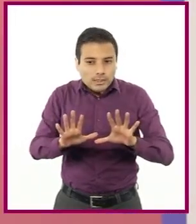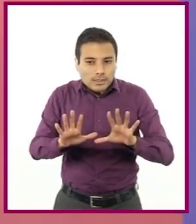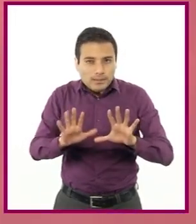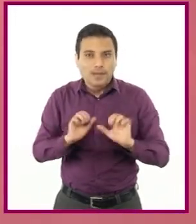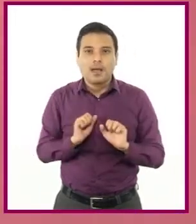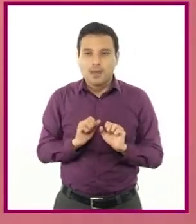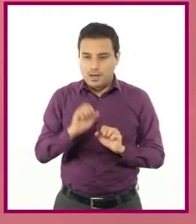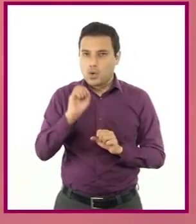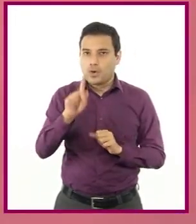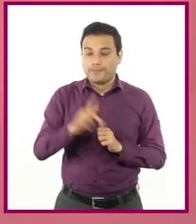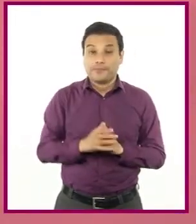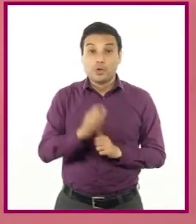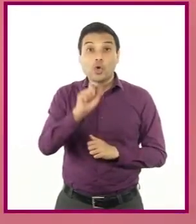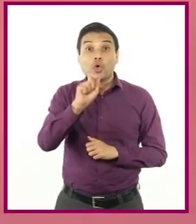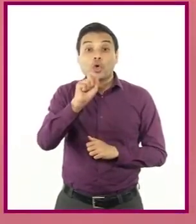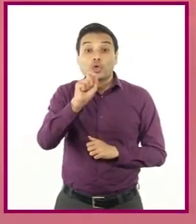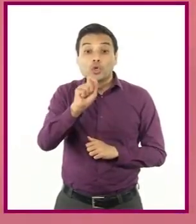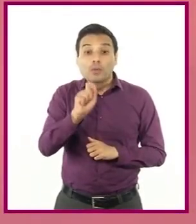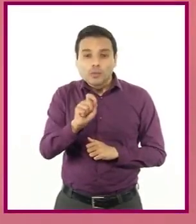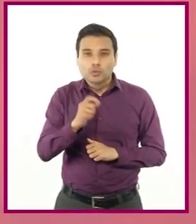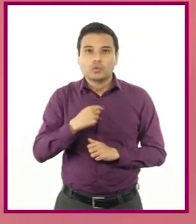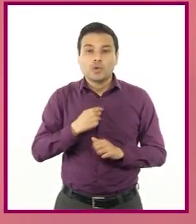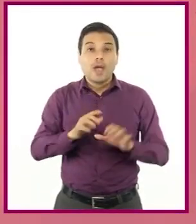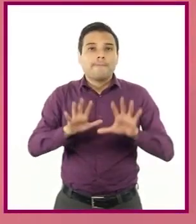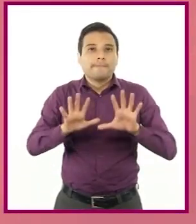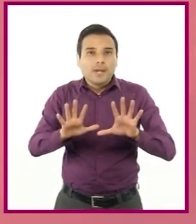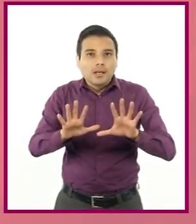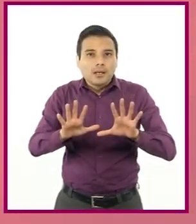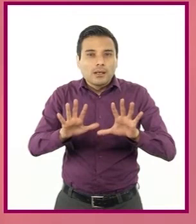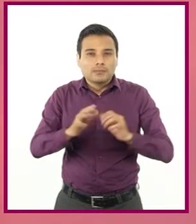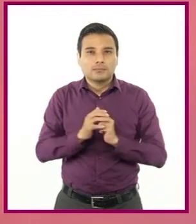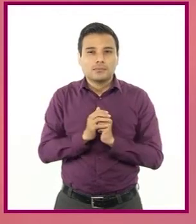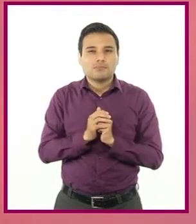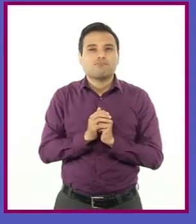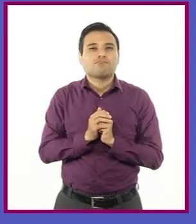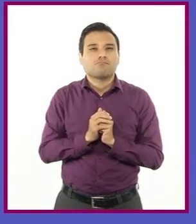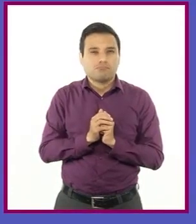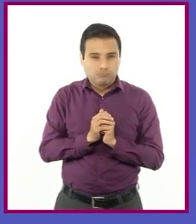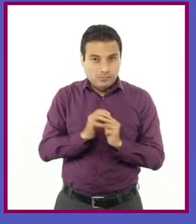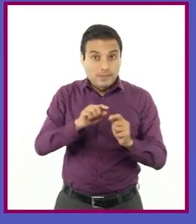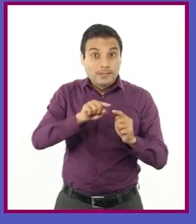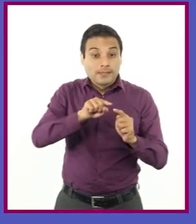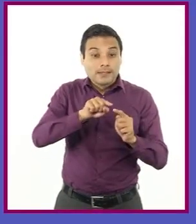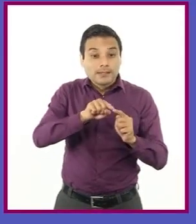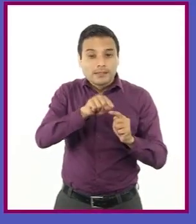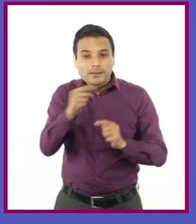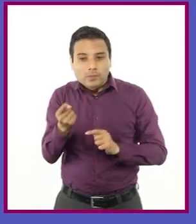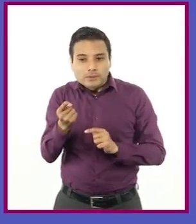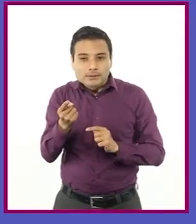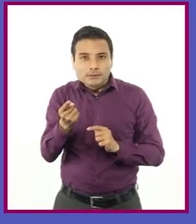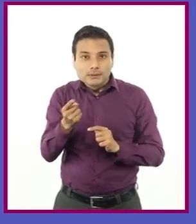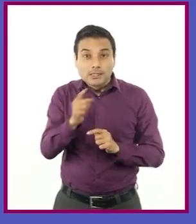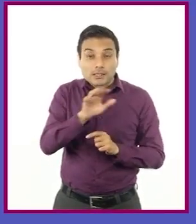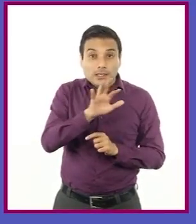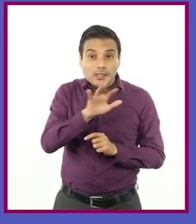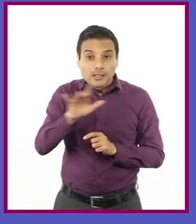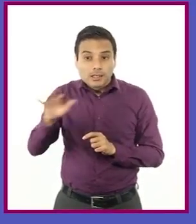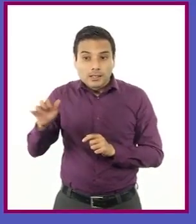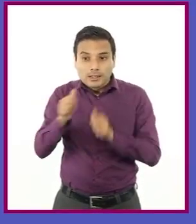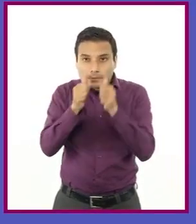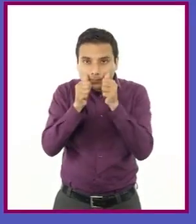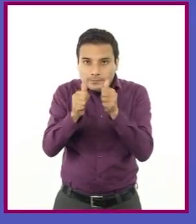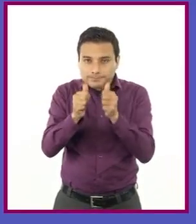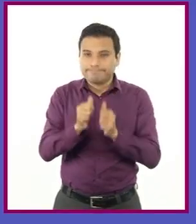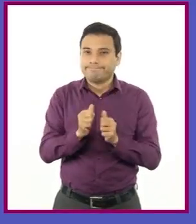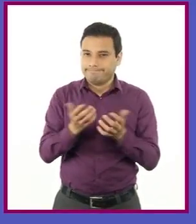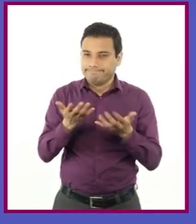Los dos puntos detienen el discurso para llamar la atención sobre lo que sigue, que siempre está en estrecha relación con el